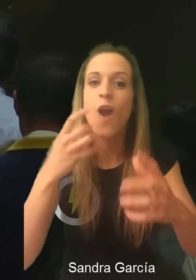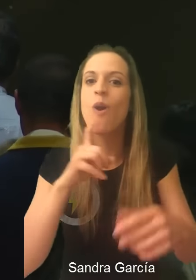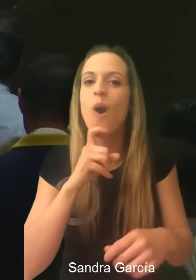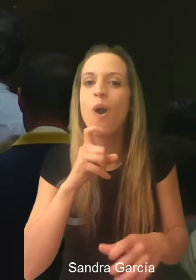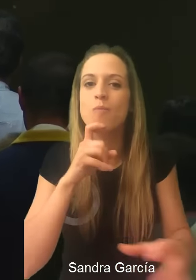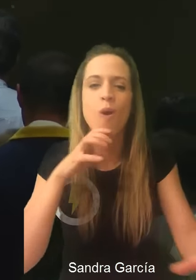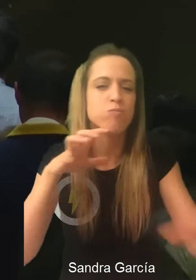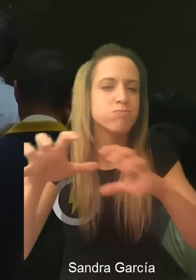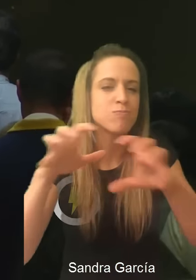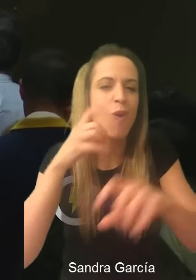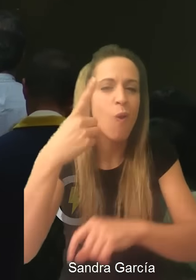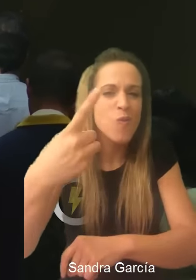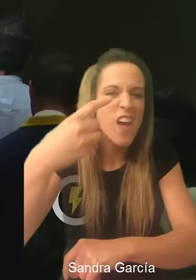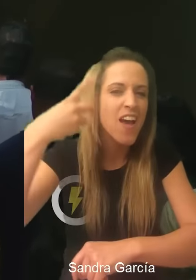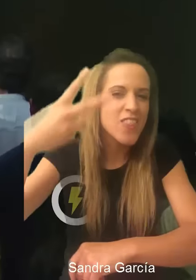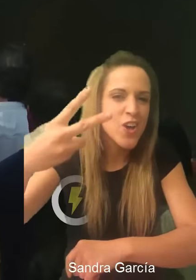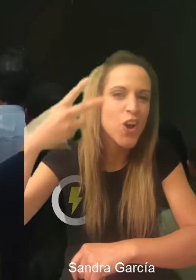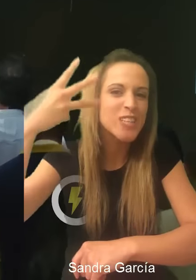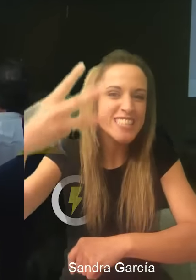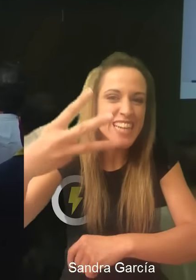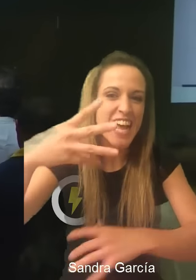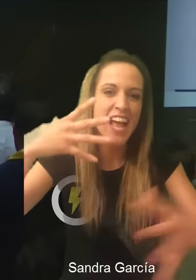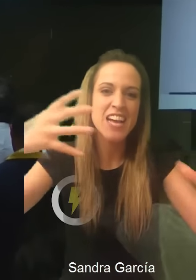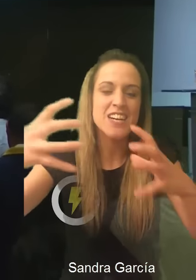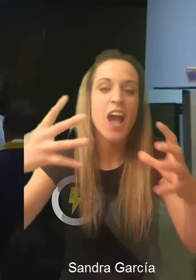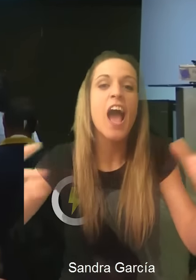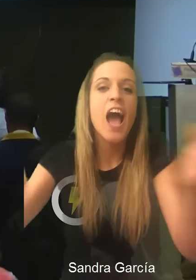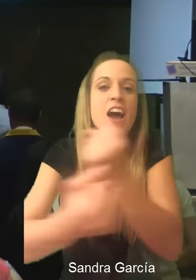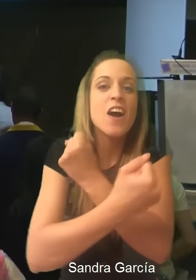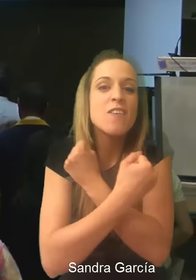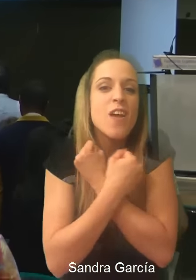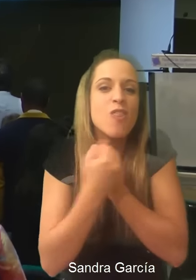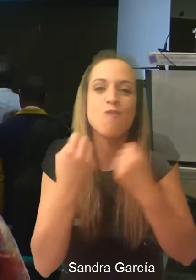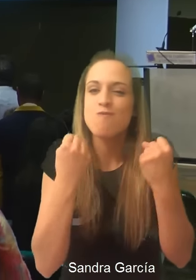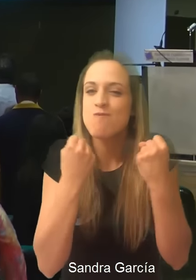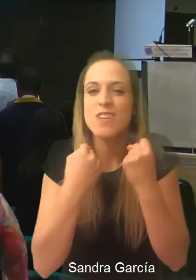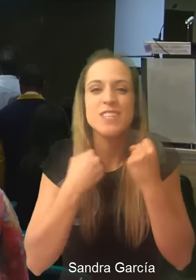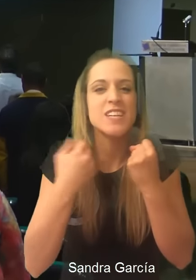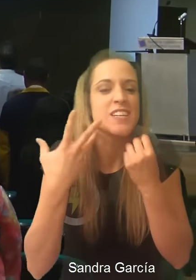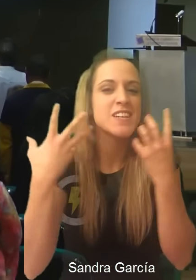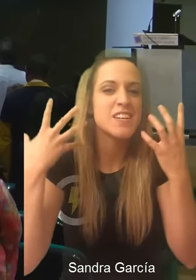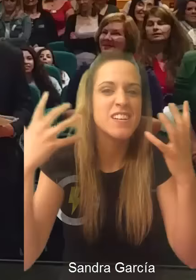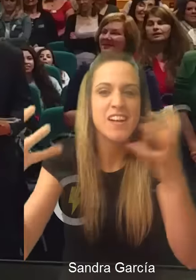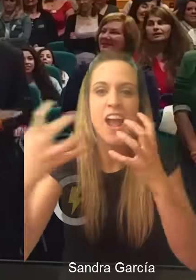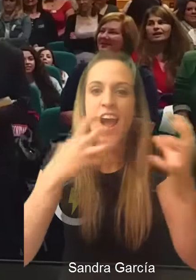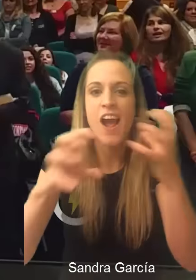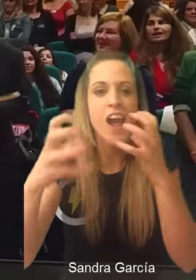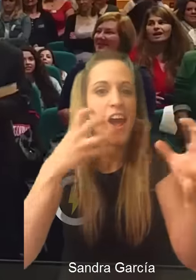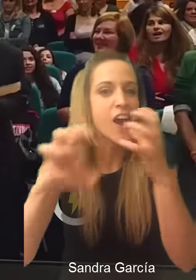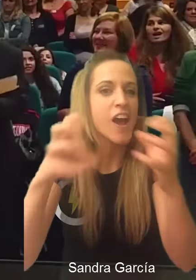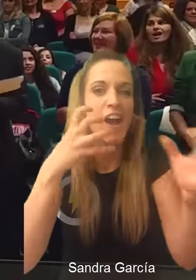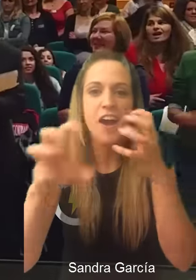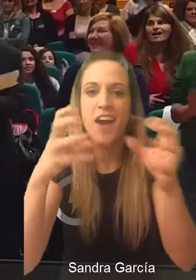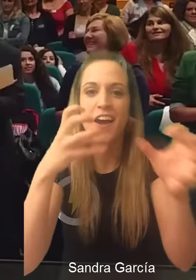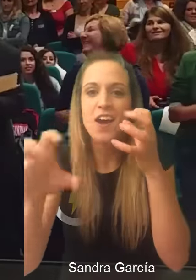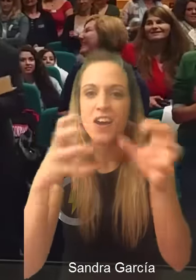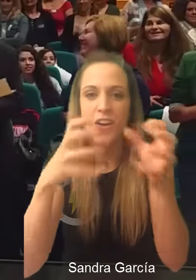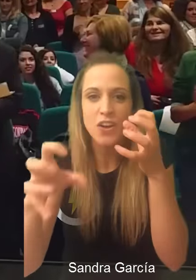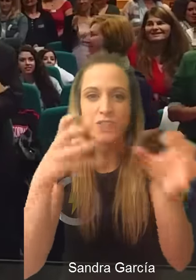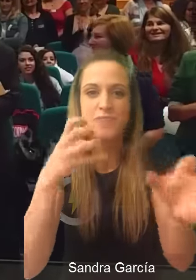y, sobre todo, energía. A la de una, a la de dos y a la de tres. Un abrazo fuerte y ¡Generen!